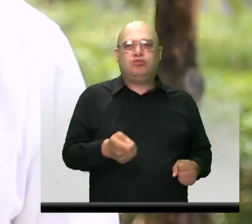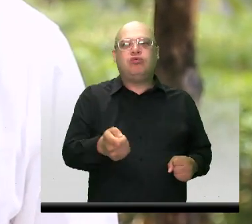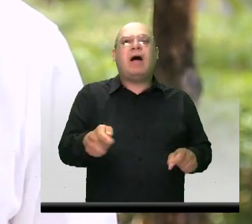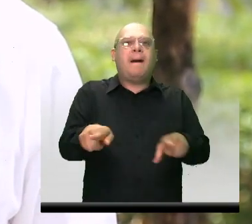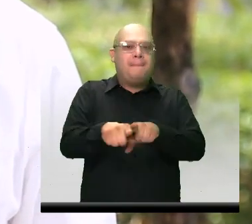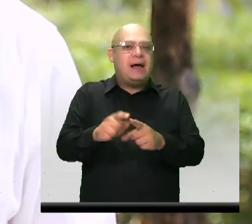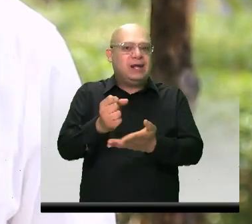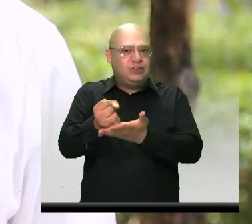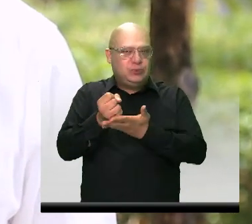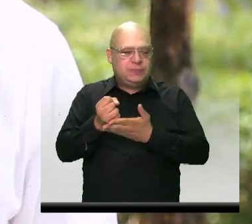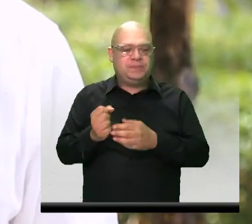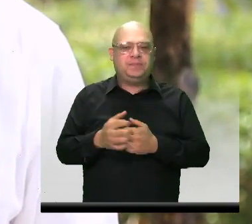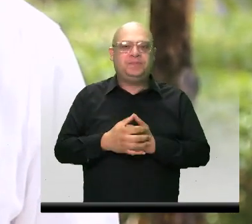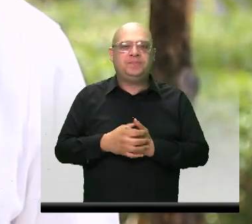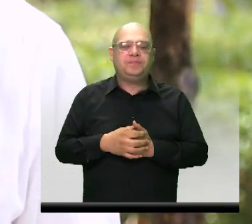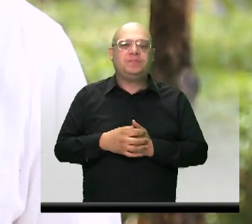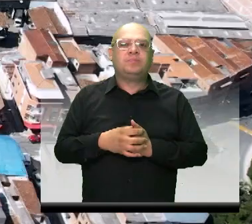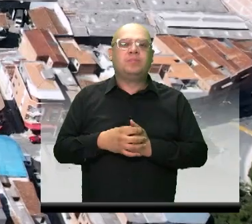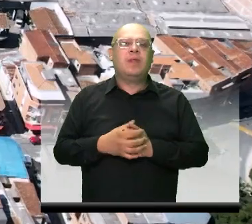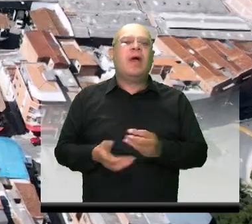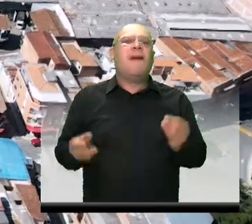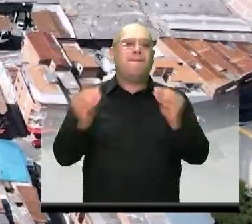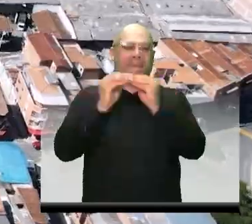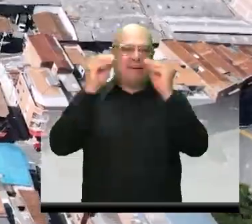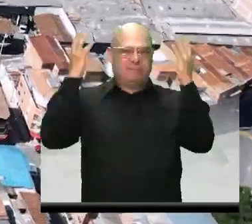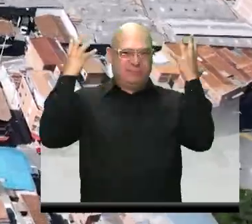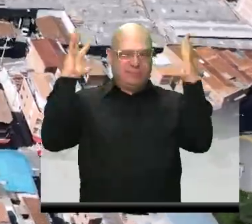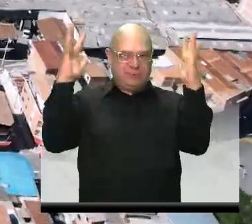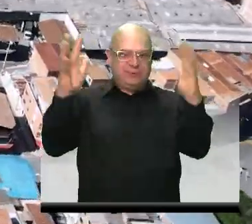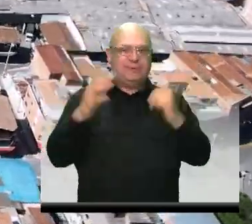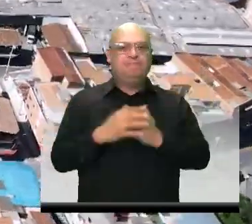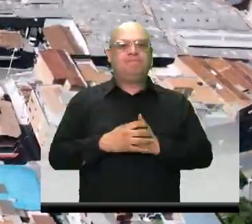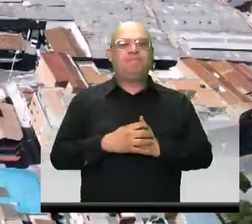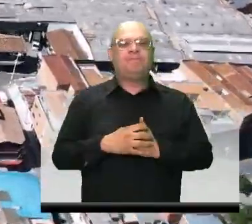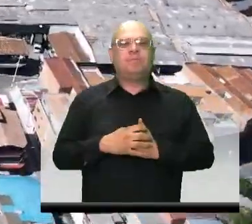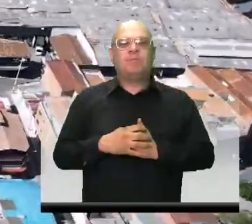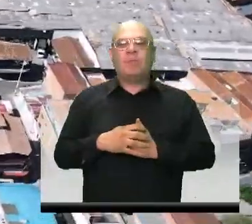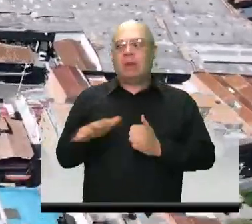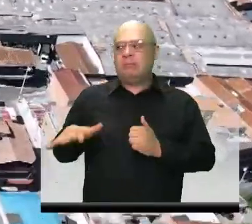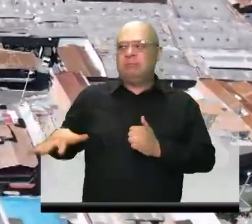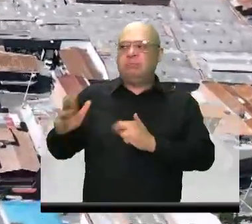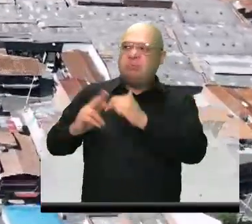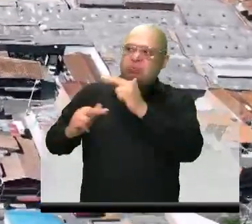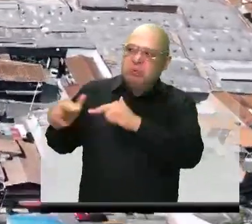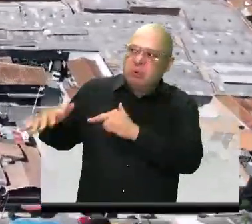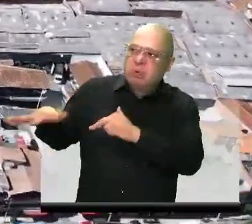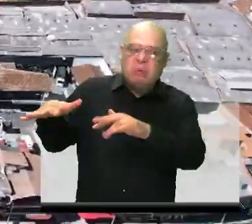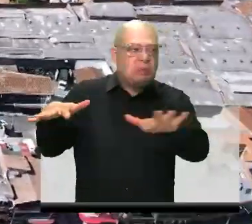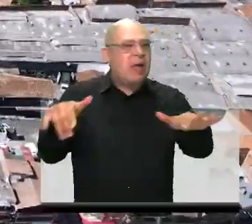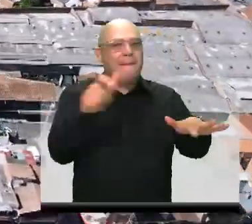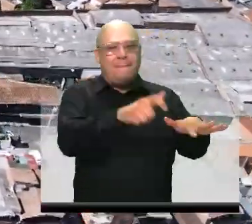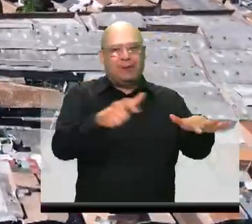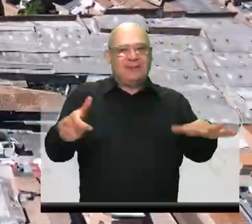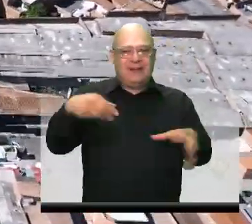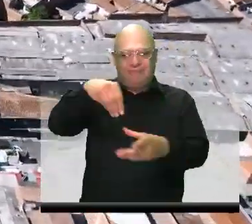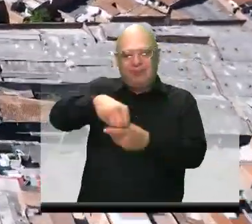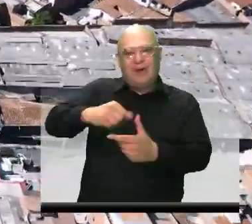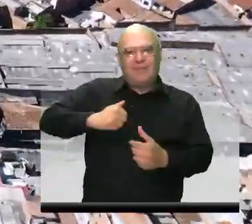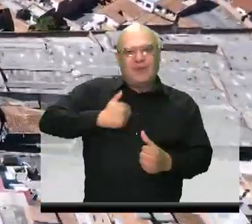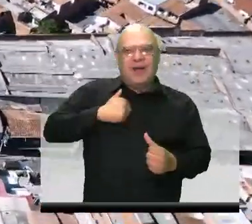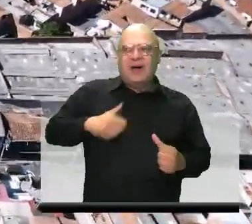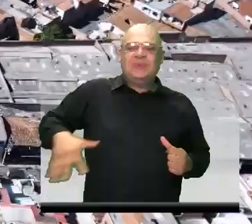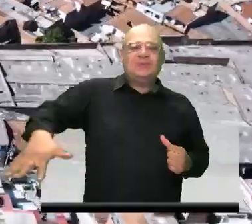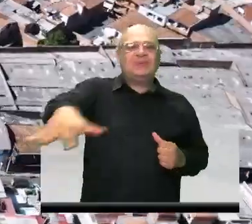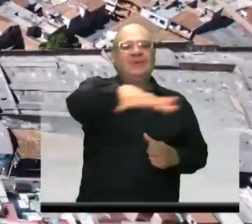Adicionalmente tendrá arborización, tendrá obras de urbanismo que permiten a la comunidad disfrutar de un entorno urbanístico